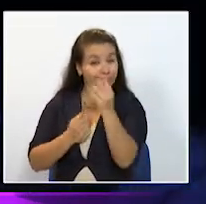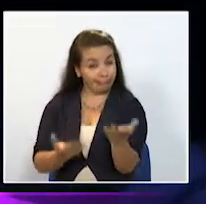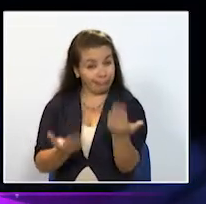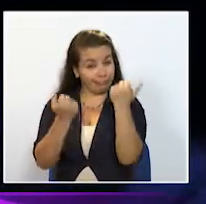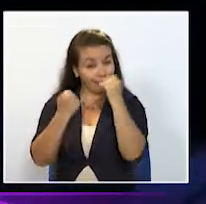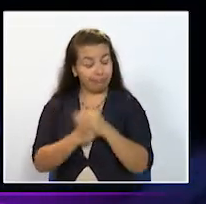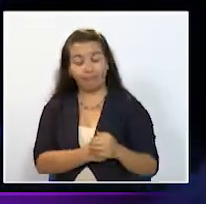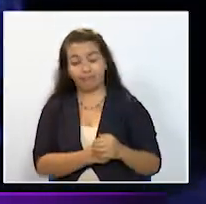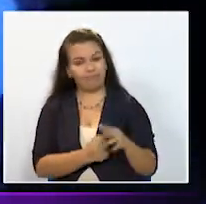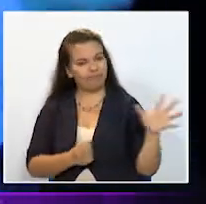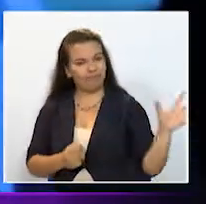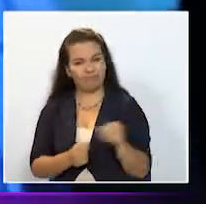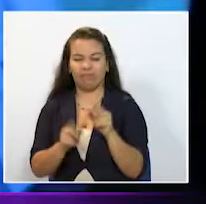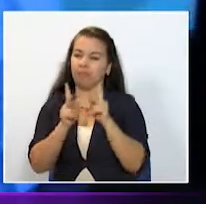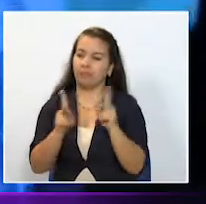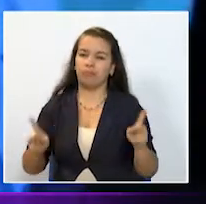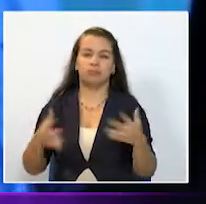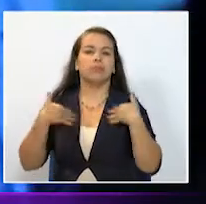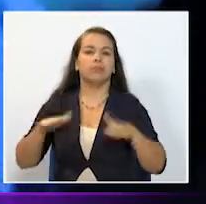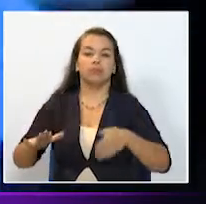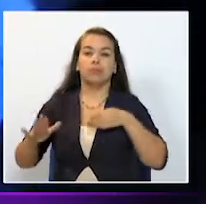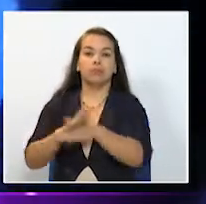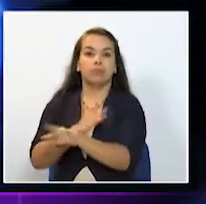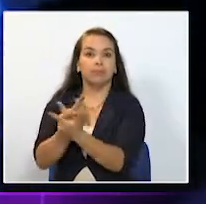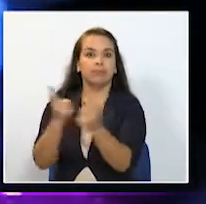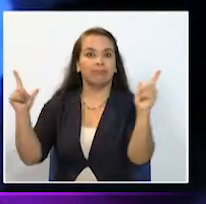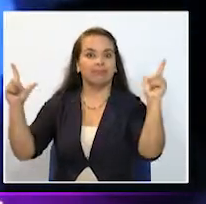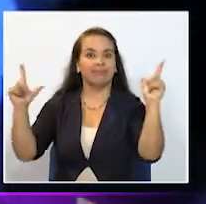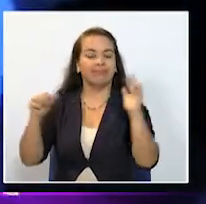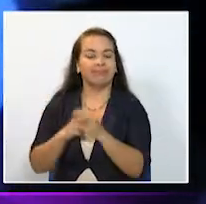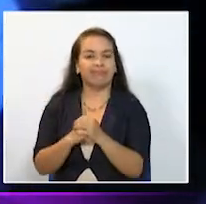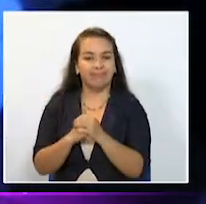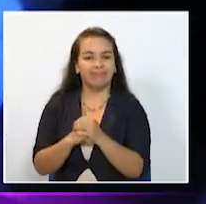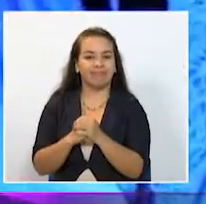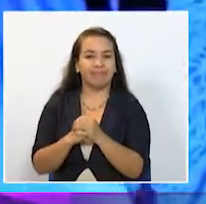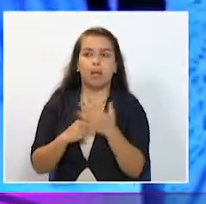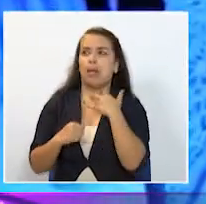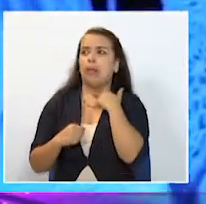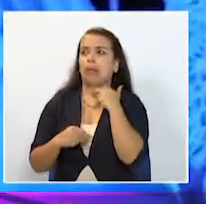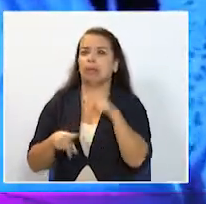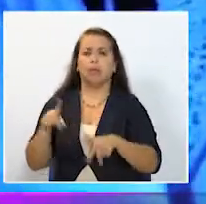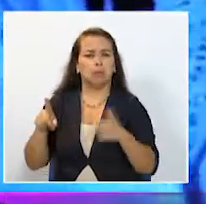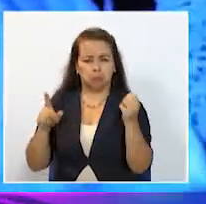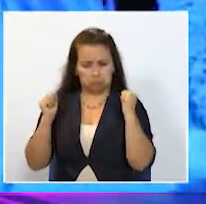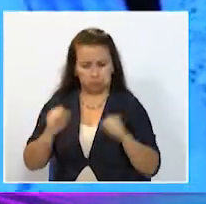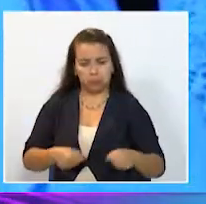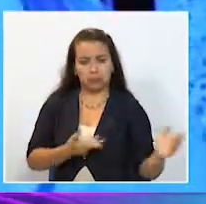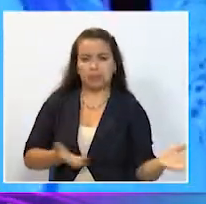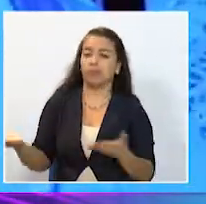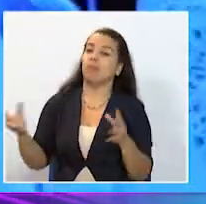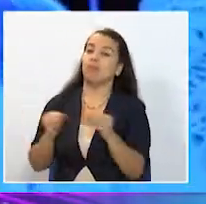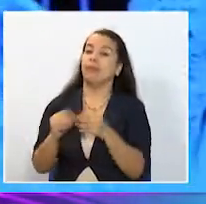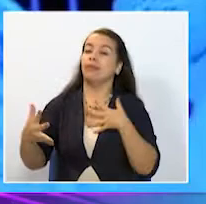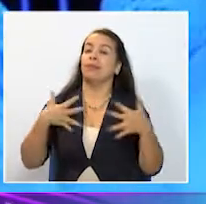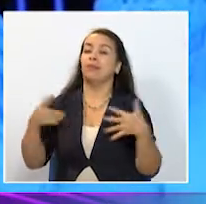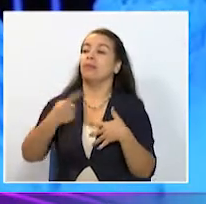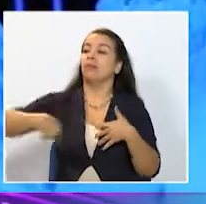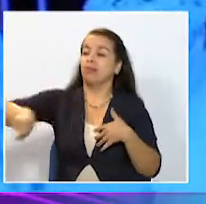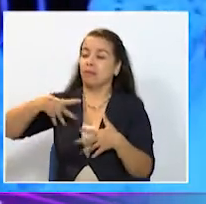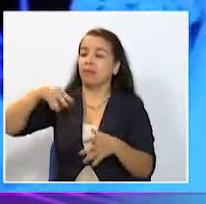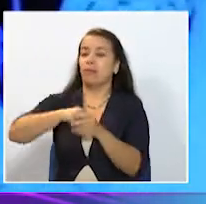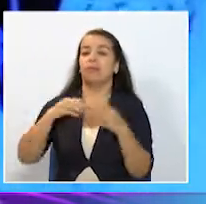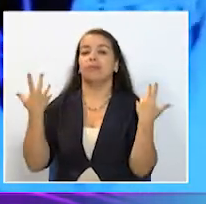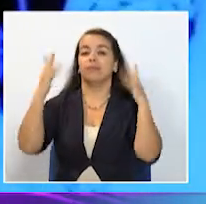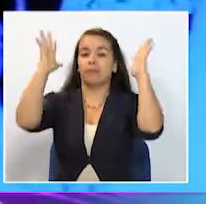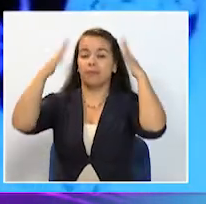es para todo público y la entrada es libre o sea que no hay excusas Además Teatro Inverso participó en el Festival